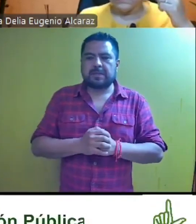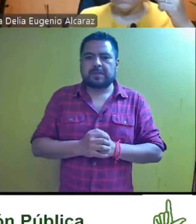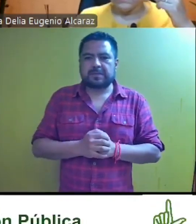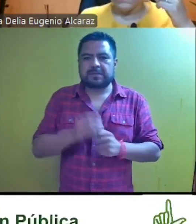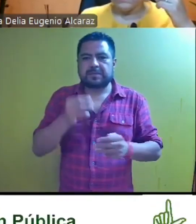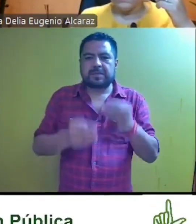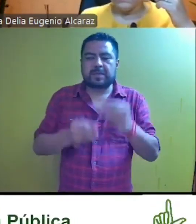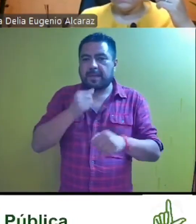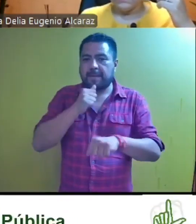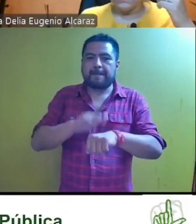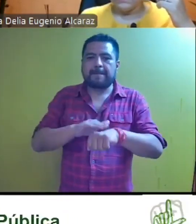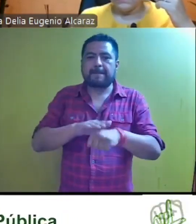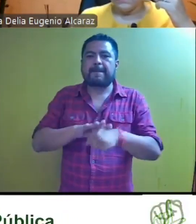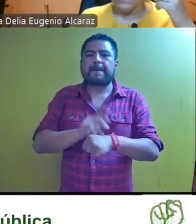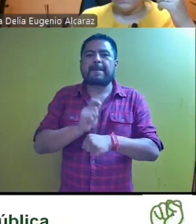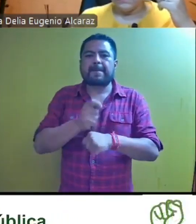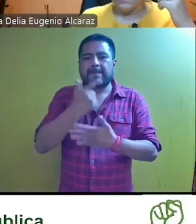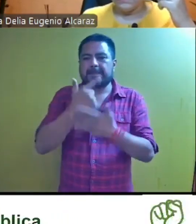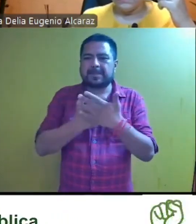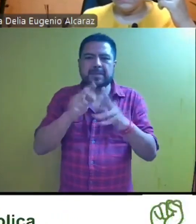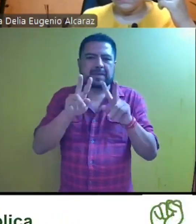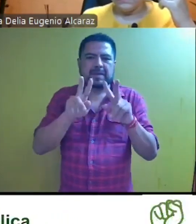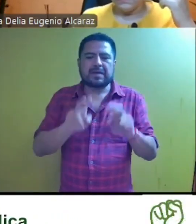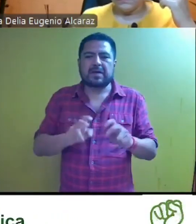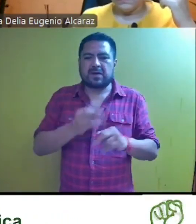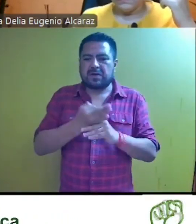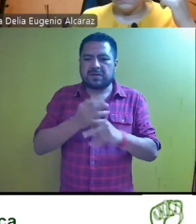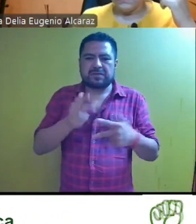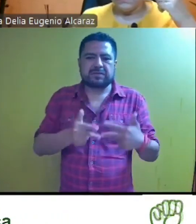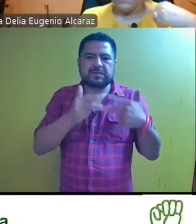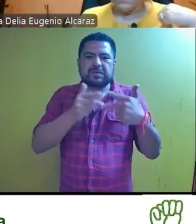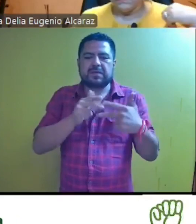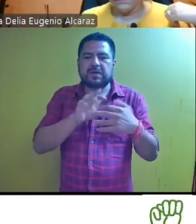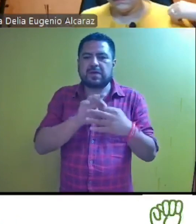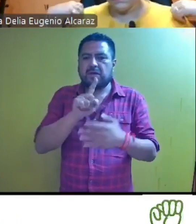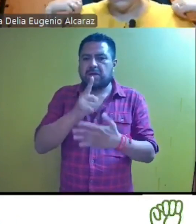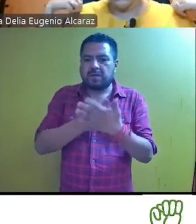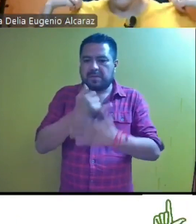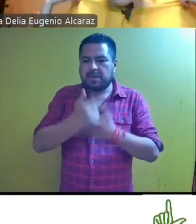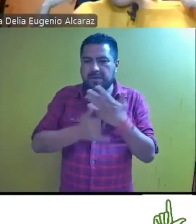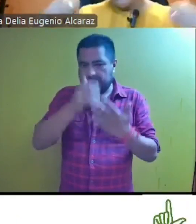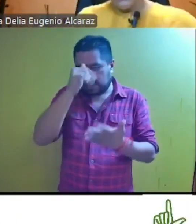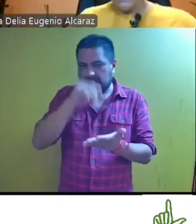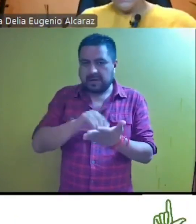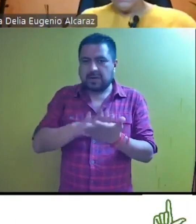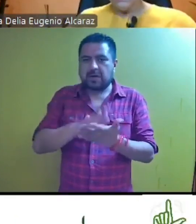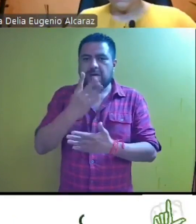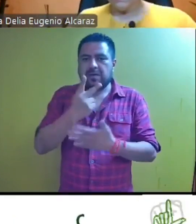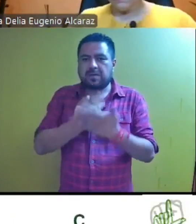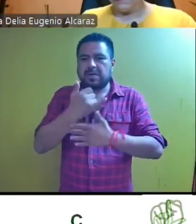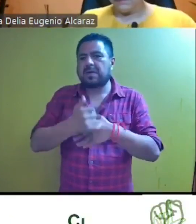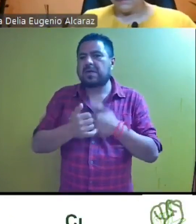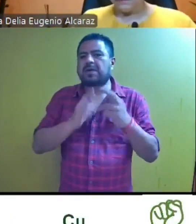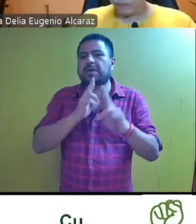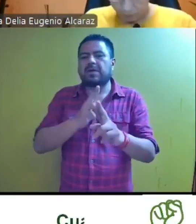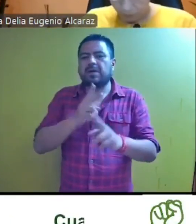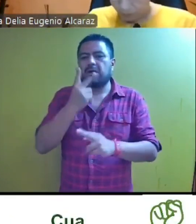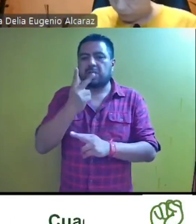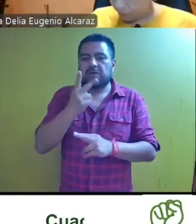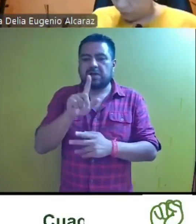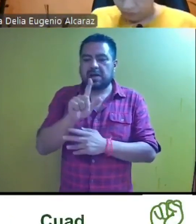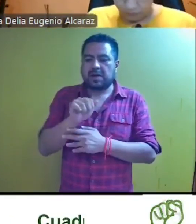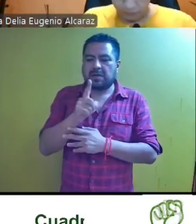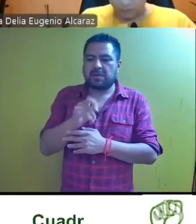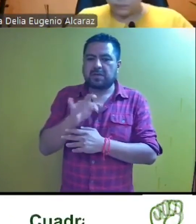Magistradas, magistrados, los asuntos listados para analizar y resolver en la presente sesión corresponden a un proyecto de acuerdo plenario, cuatro proyectos de resolución y dos proyectos de laudo,